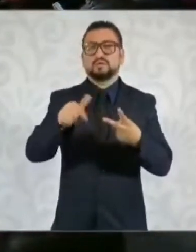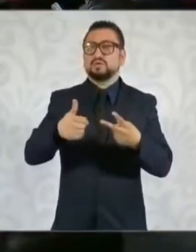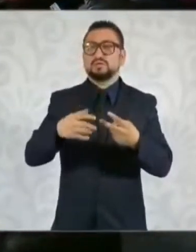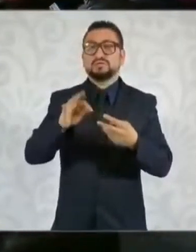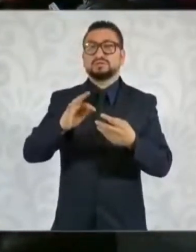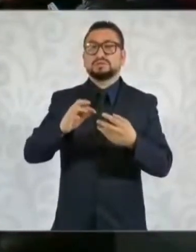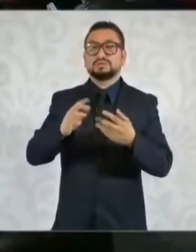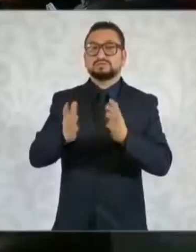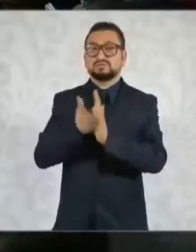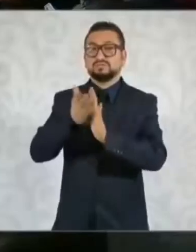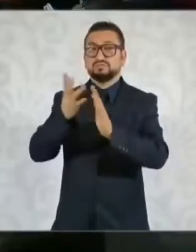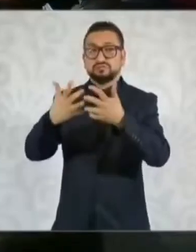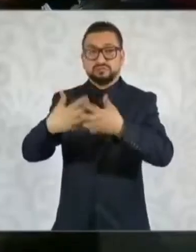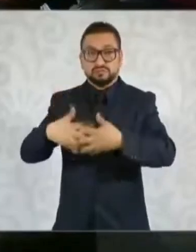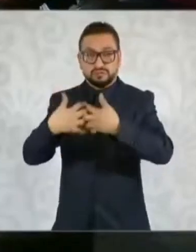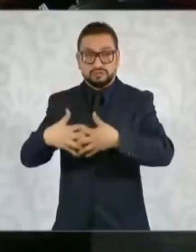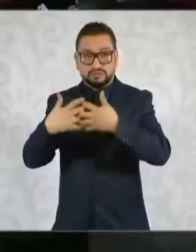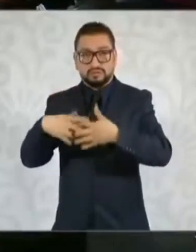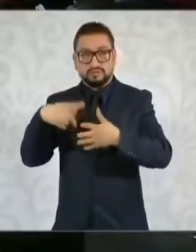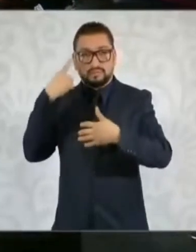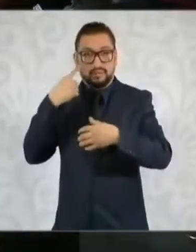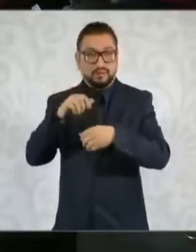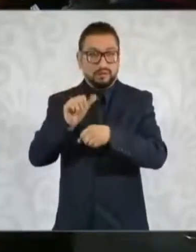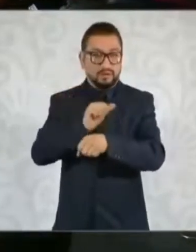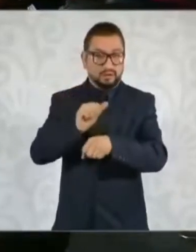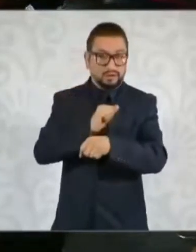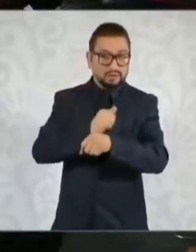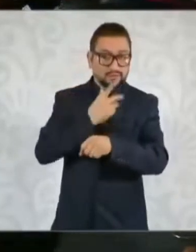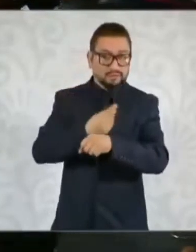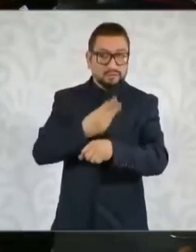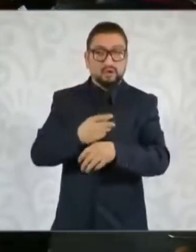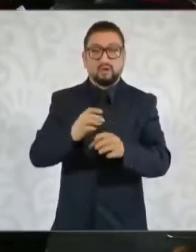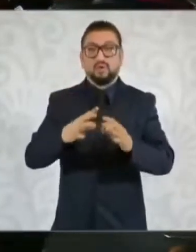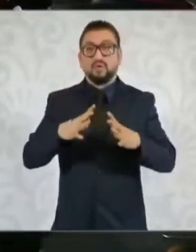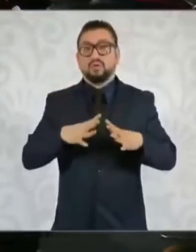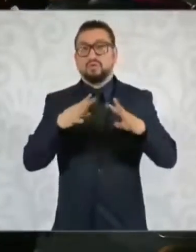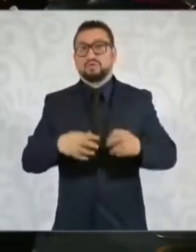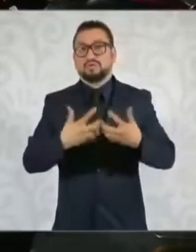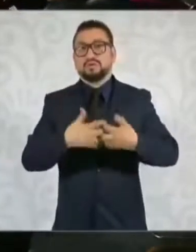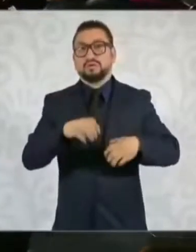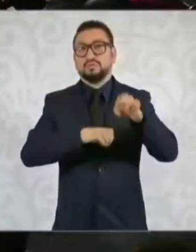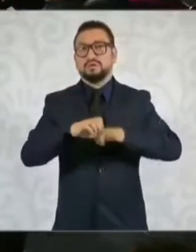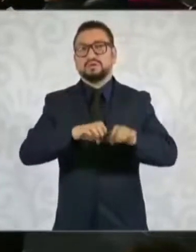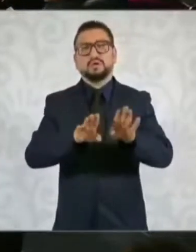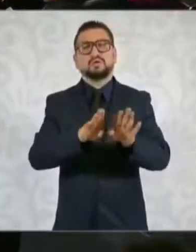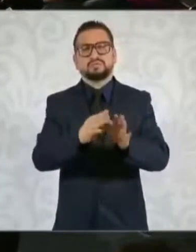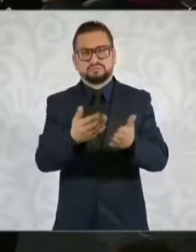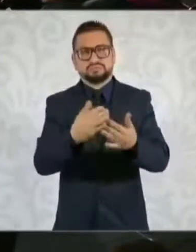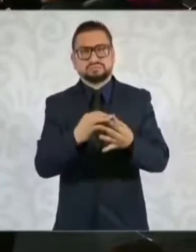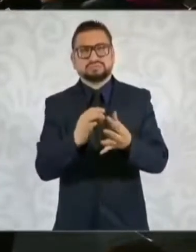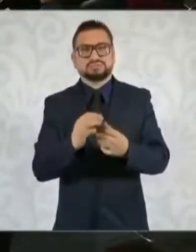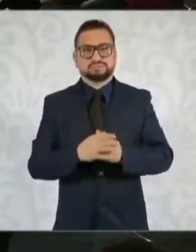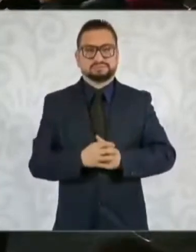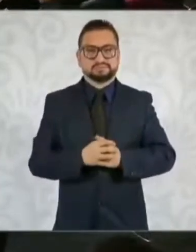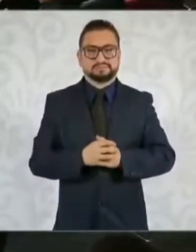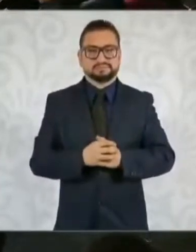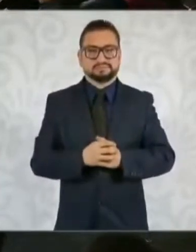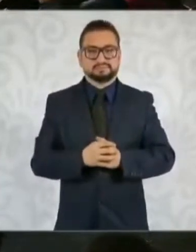va a construir una planta para construir los carros, si se va a crear una empresa. ¿Cuáles serían esos detalles, doctora? Sí. Sí.